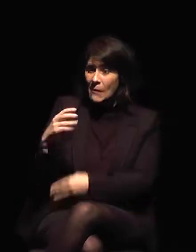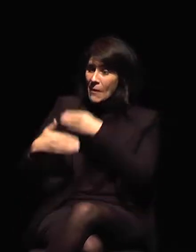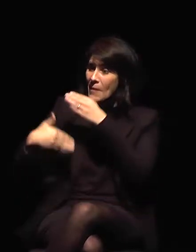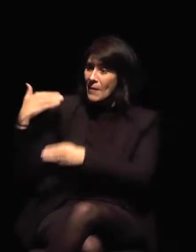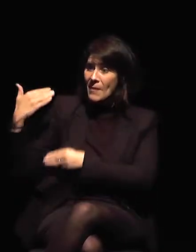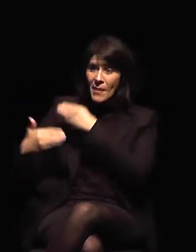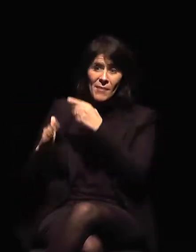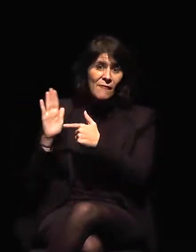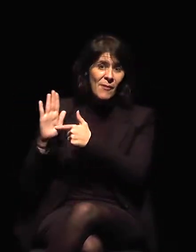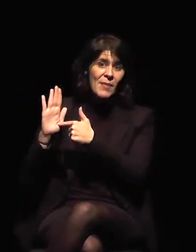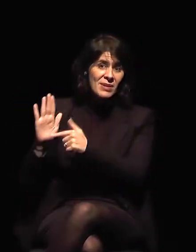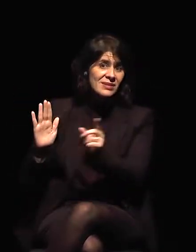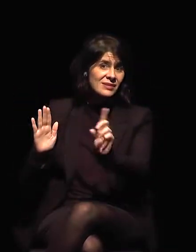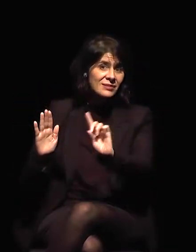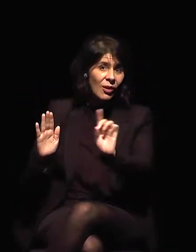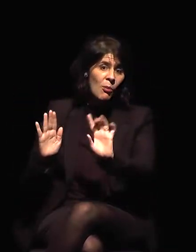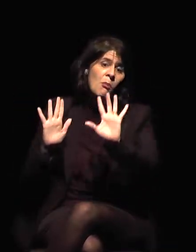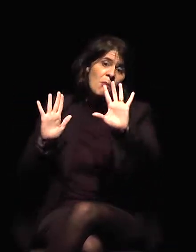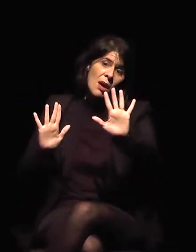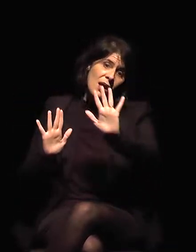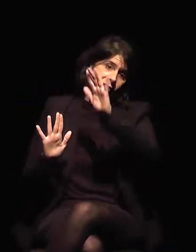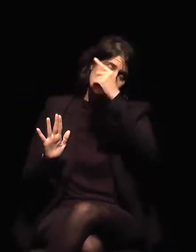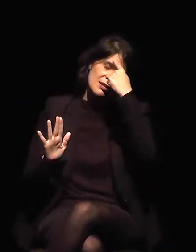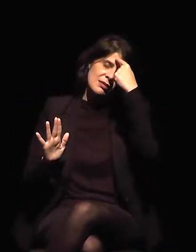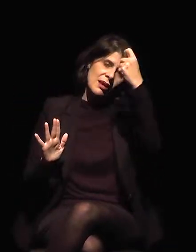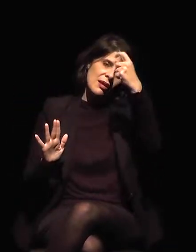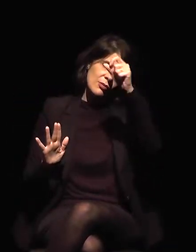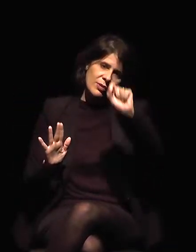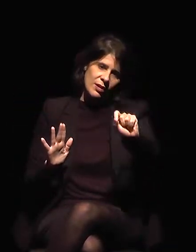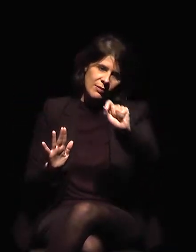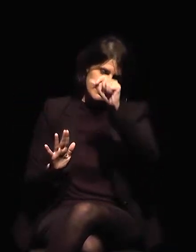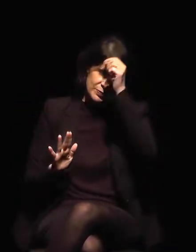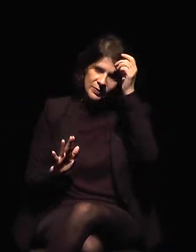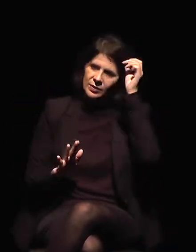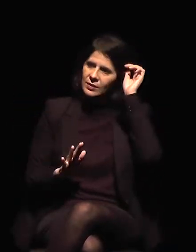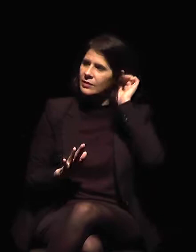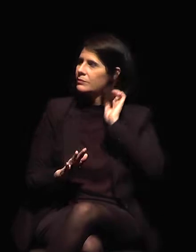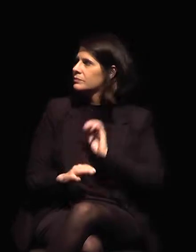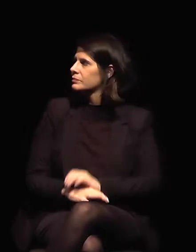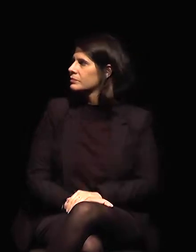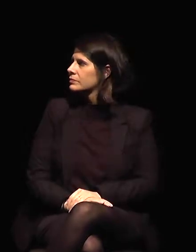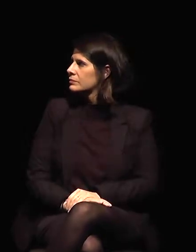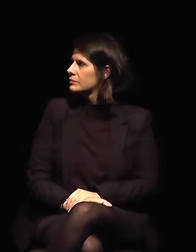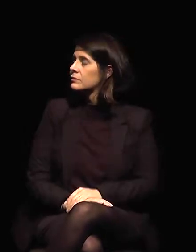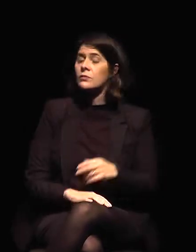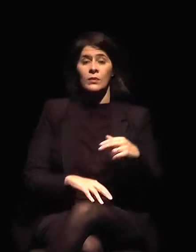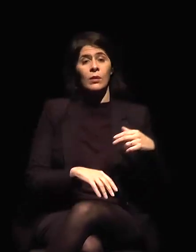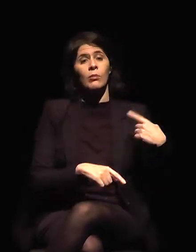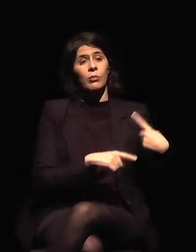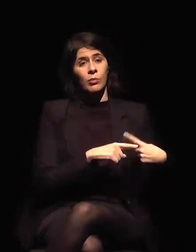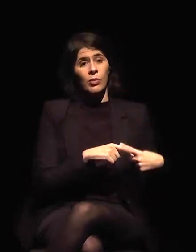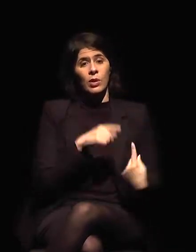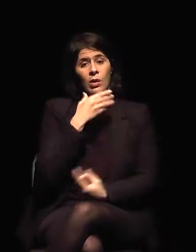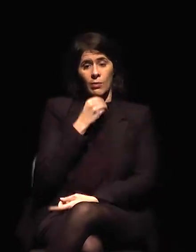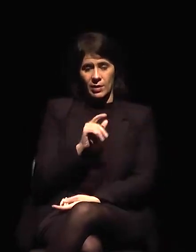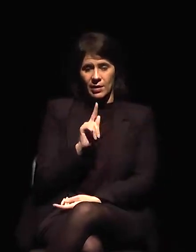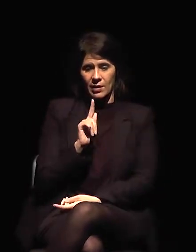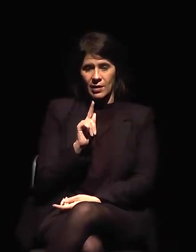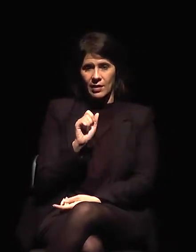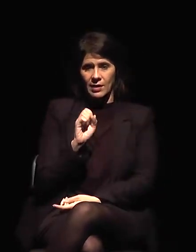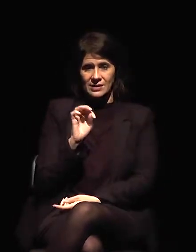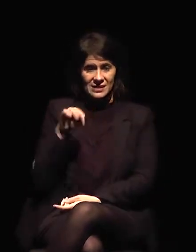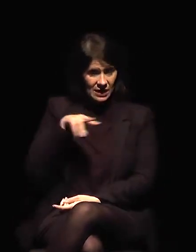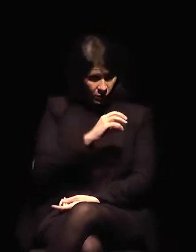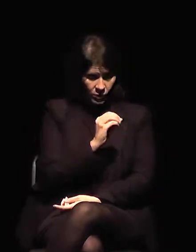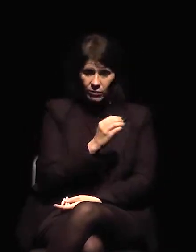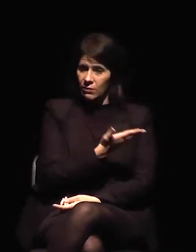La idea de las diapositivas la tuve porque, bueno, cuando